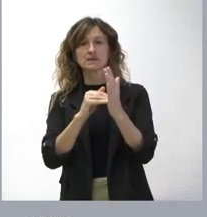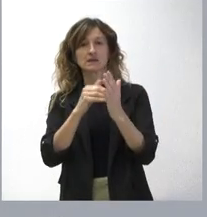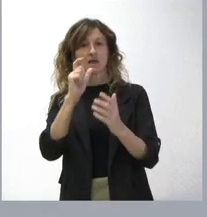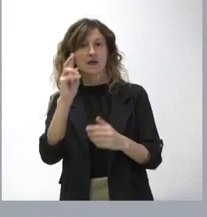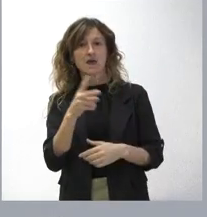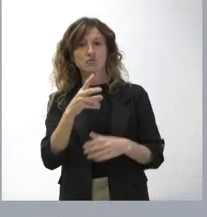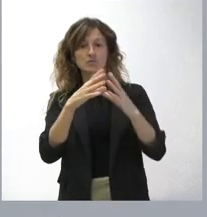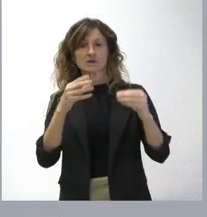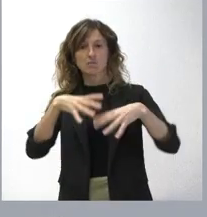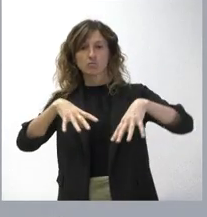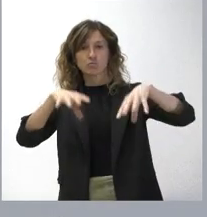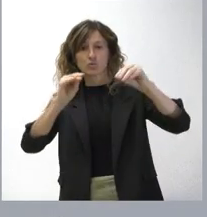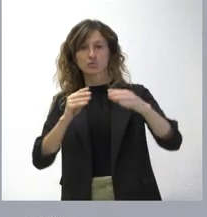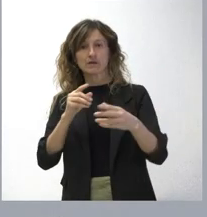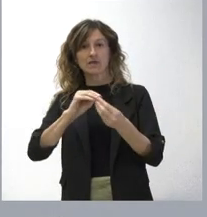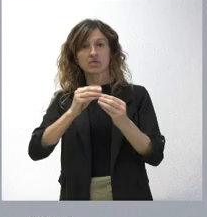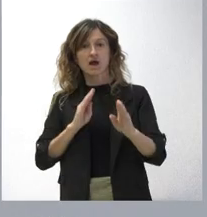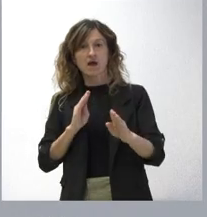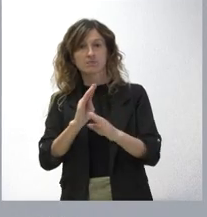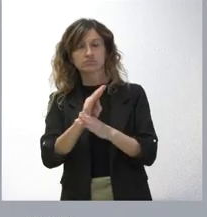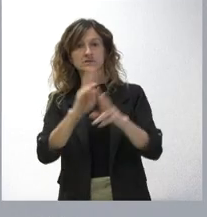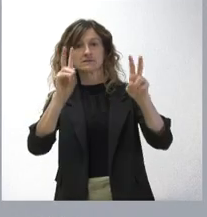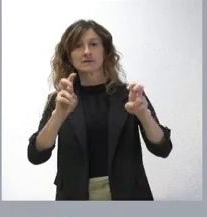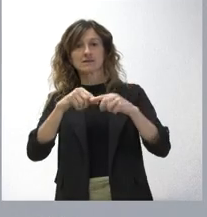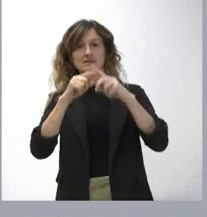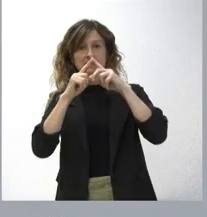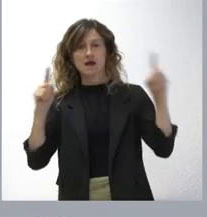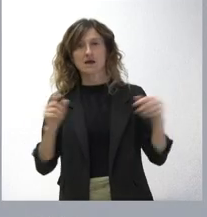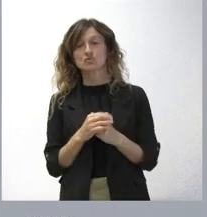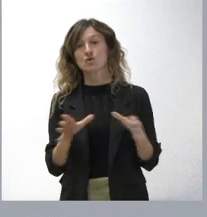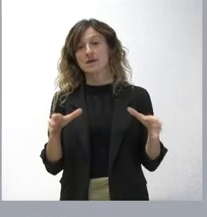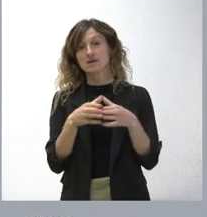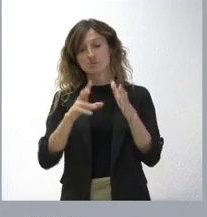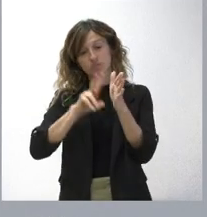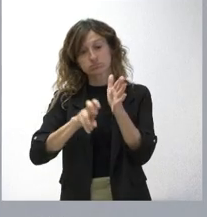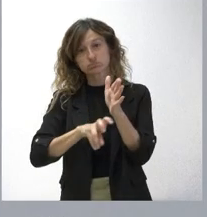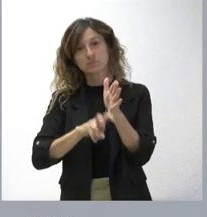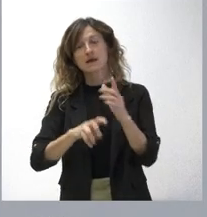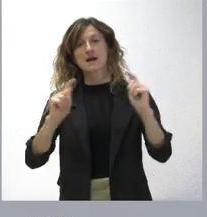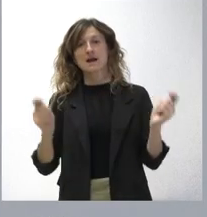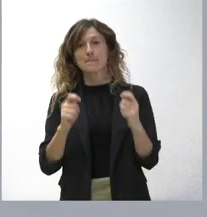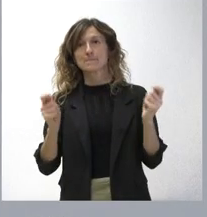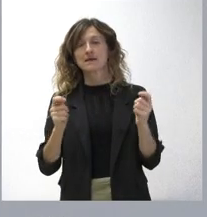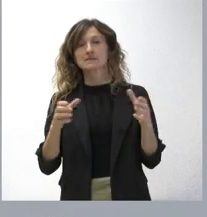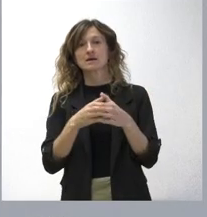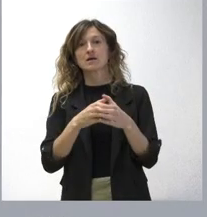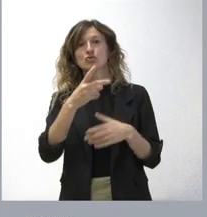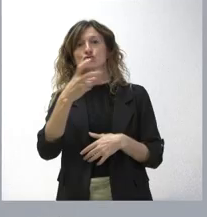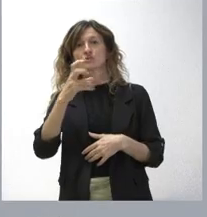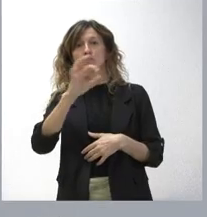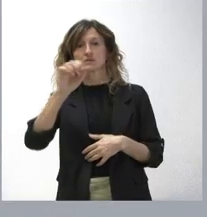Burgos para financiar esas actuaciones correspondientes a este ejercicio. El equipo de excavación de esta campaña ha estado formado por alrededor de 250